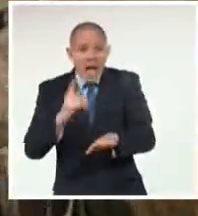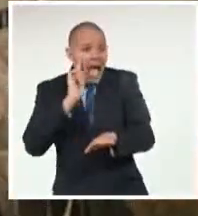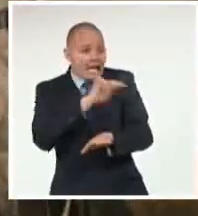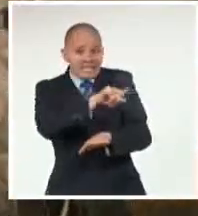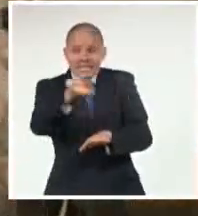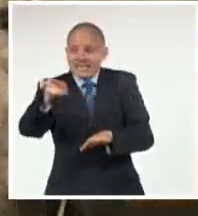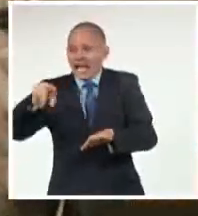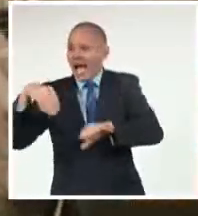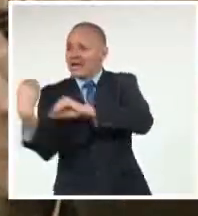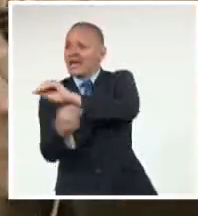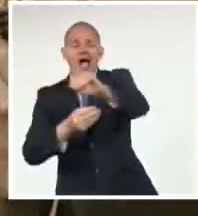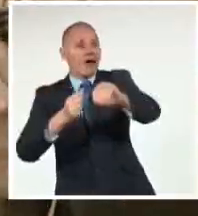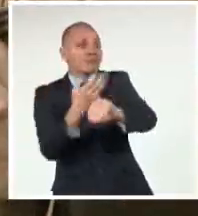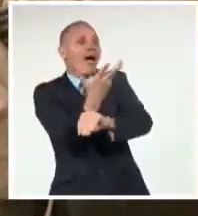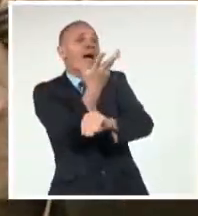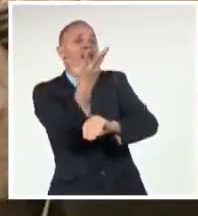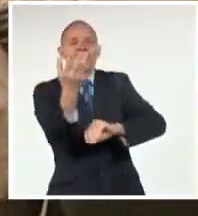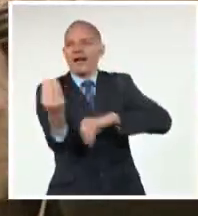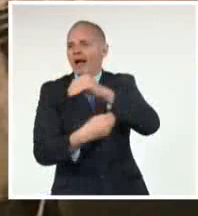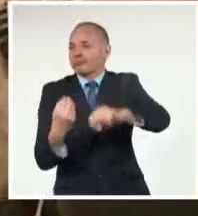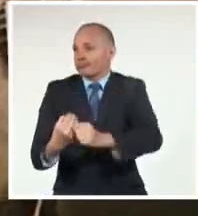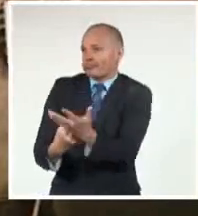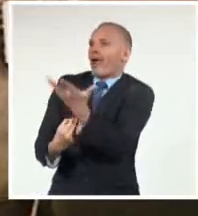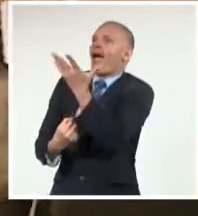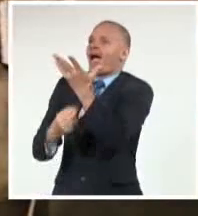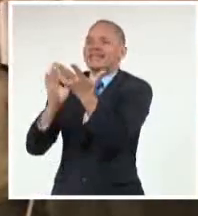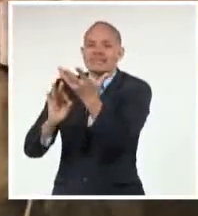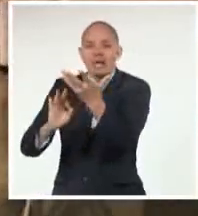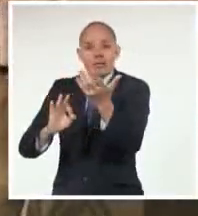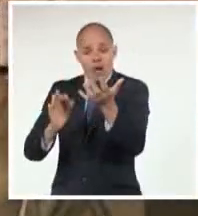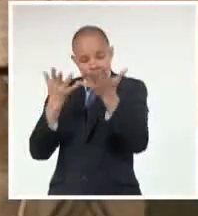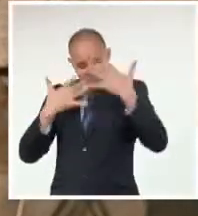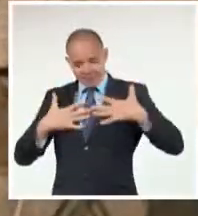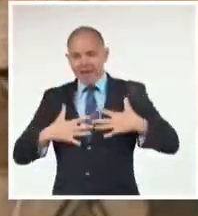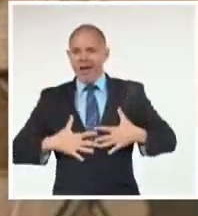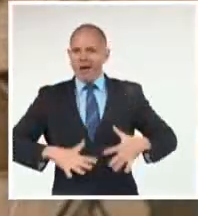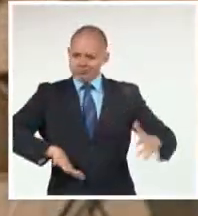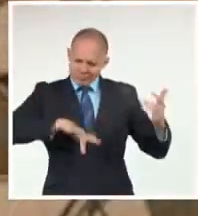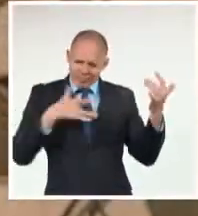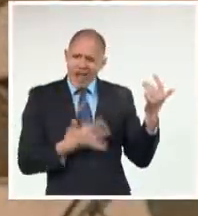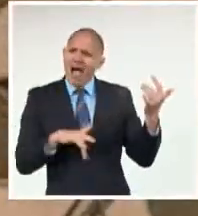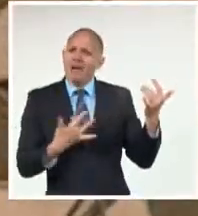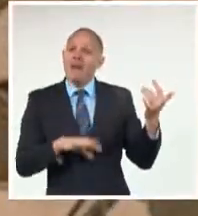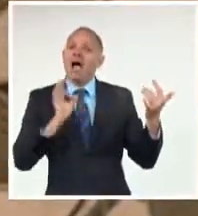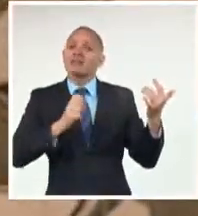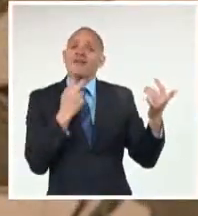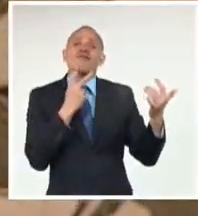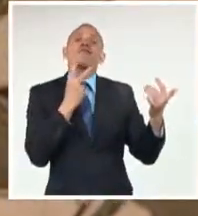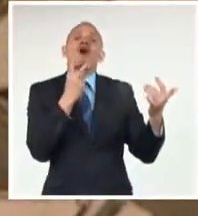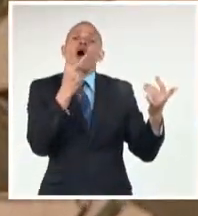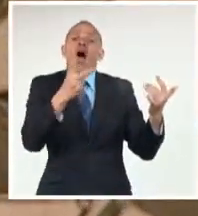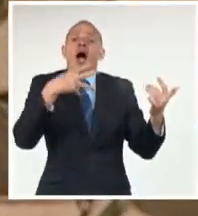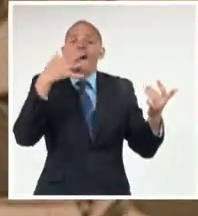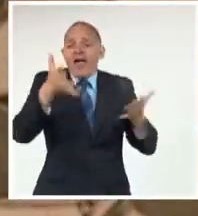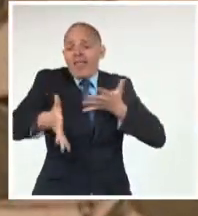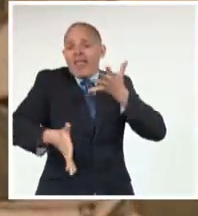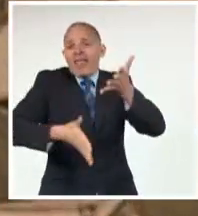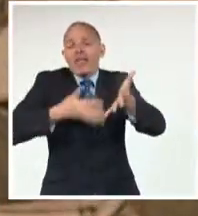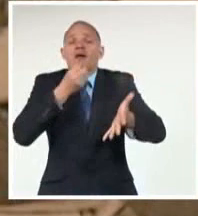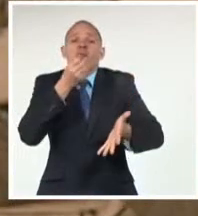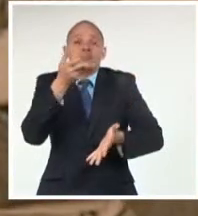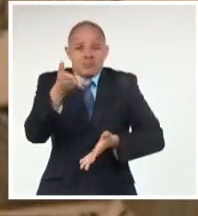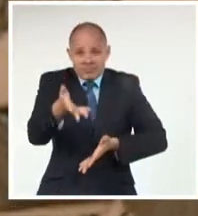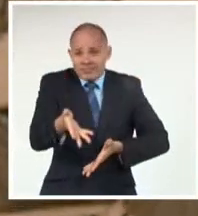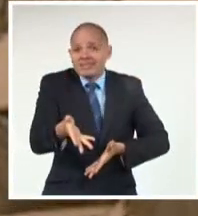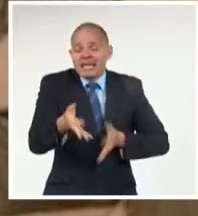Pero tras la guitarra Siempre habla una voz Más visto Más perdida Por la incomprensión De